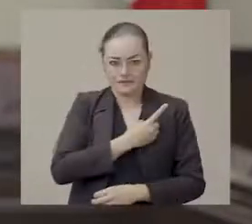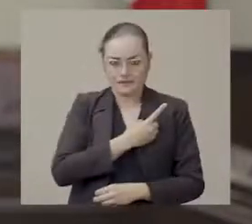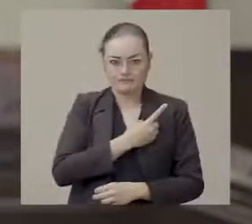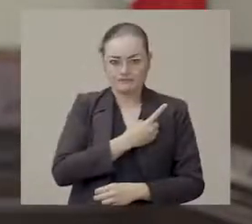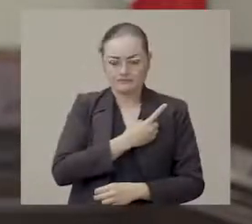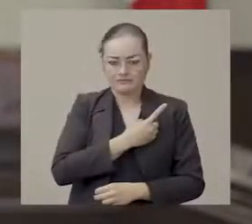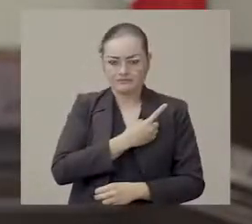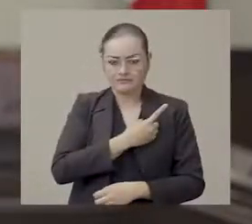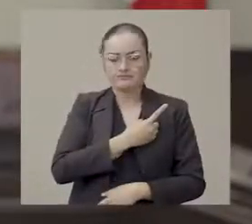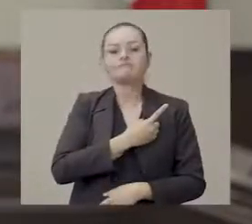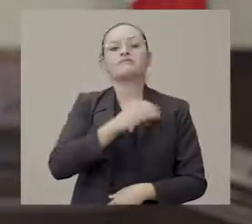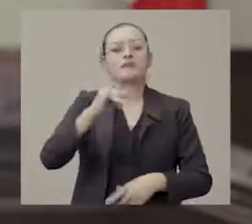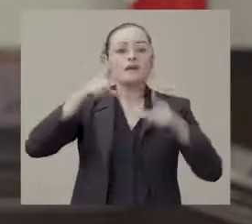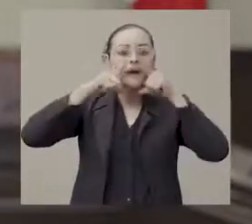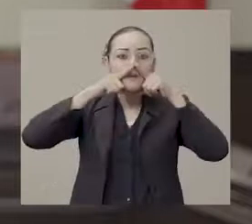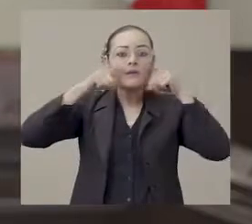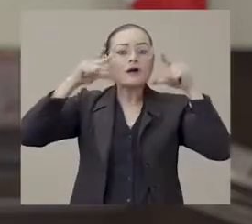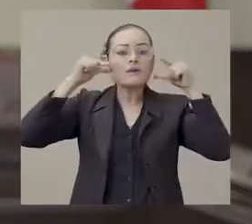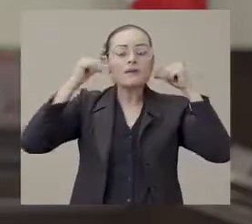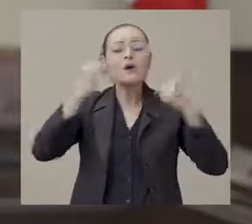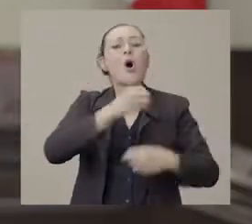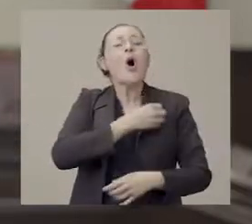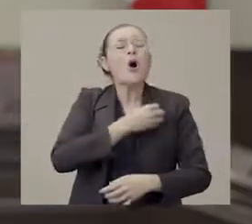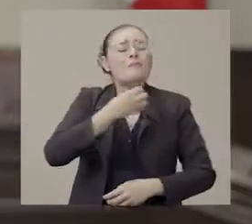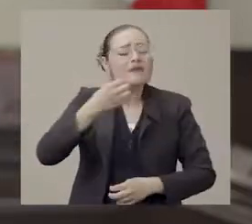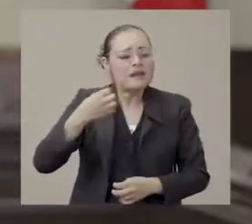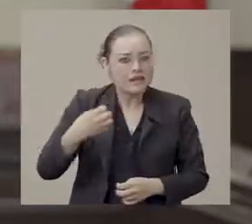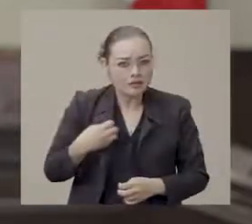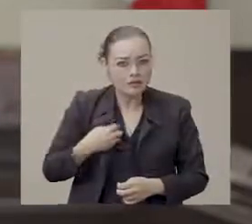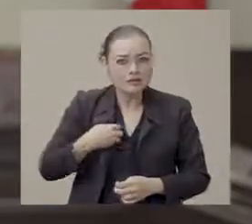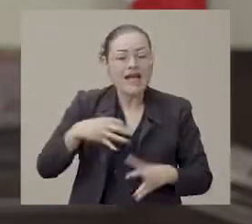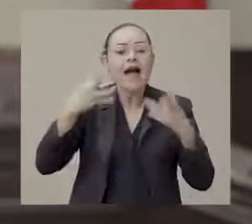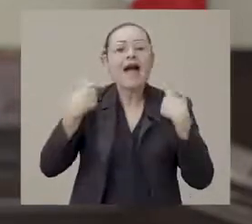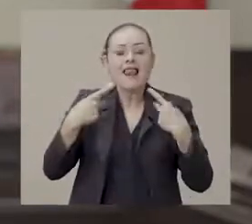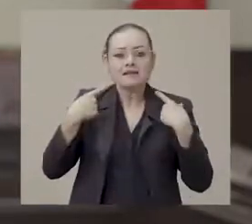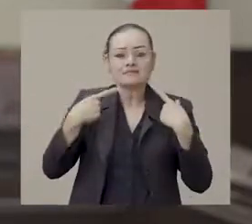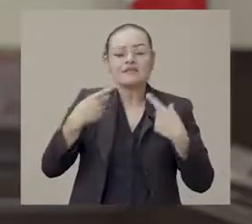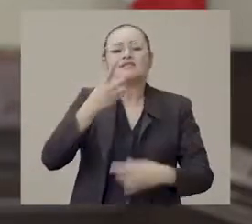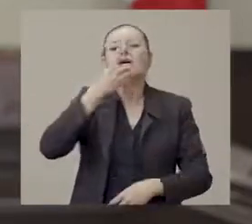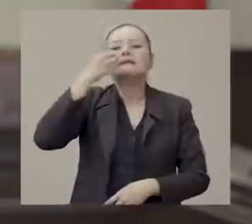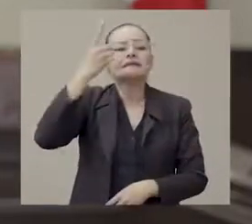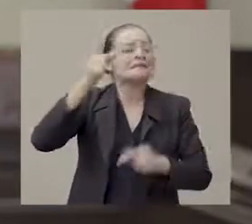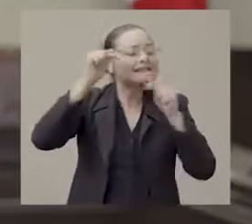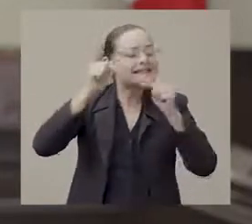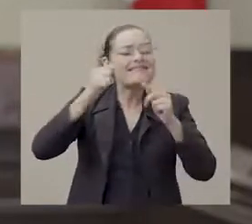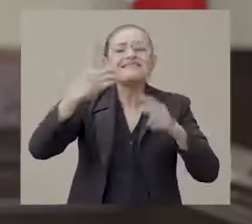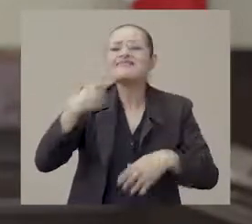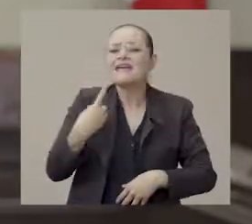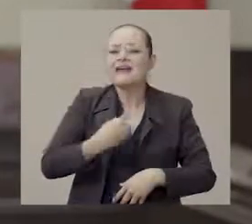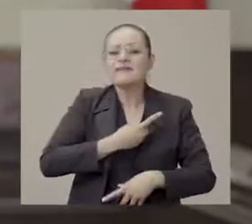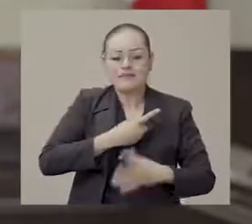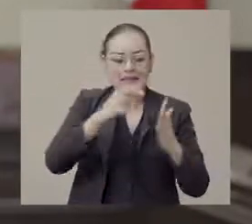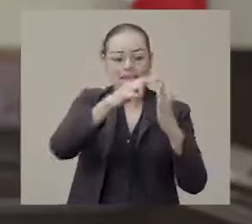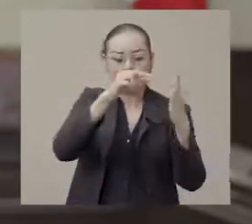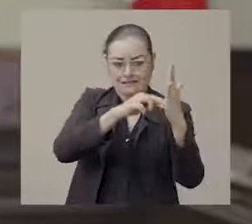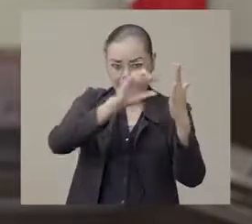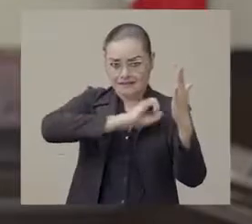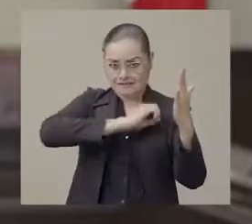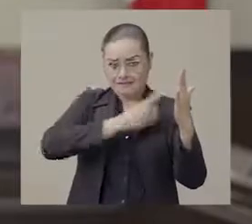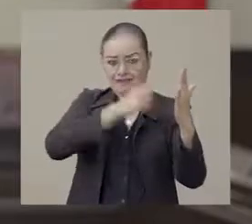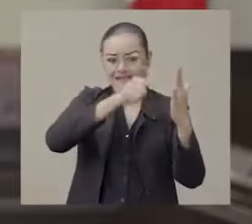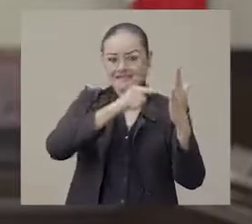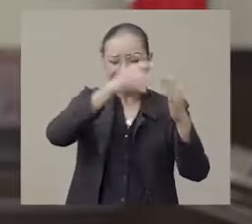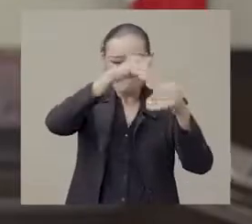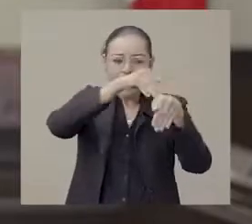pasajeros. Además, al uso obligatorio del cubrebocas, se reitera a la población el estricto cumplimiento de las